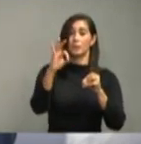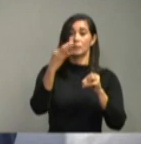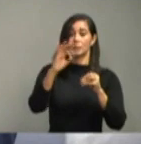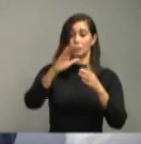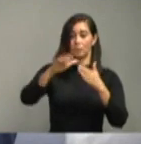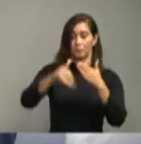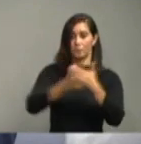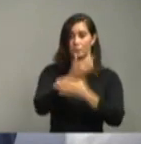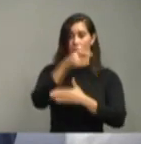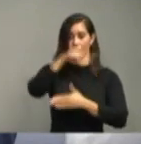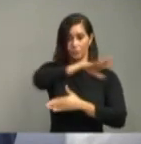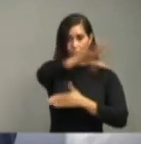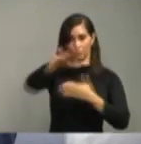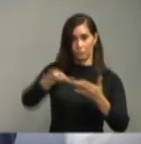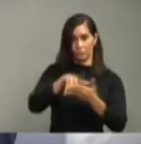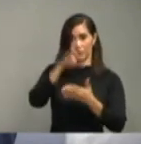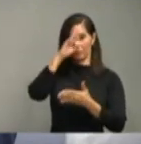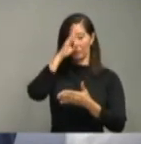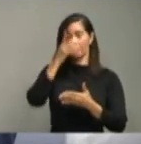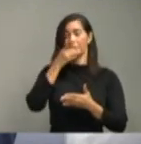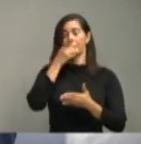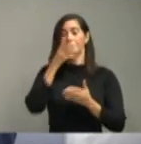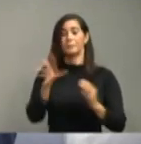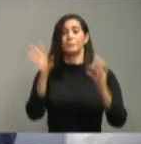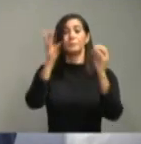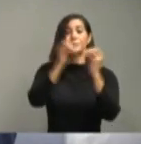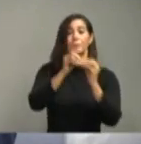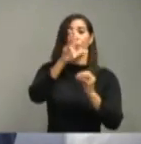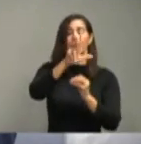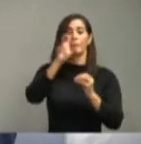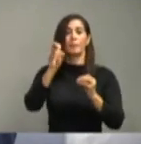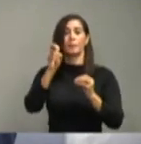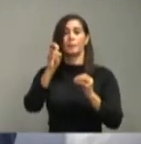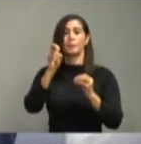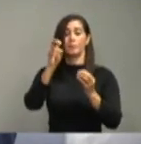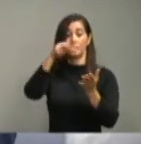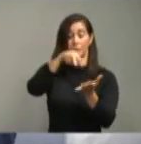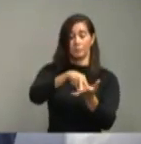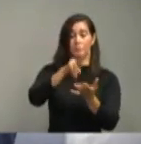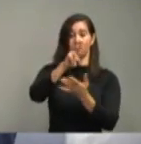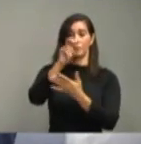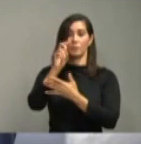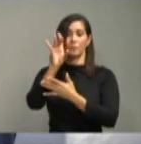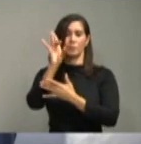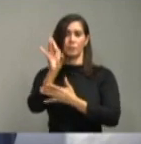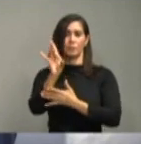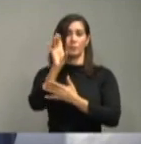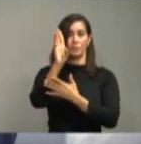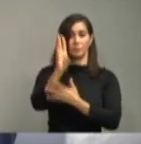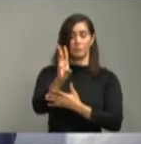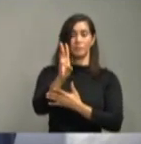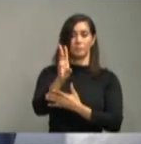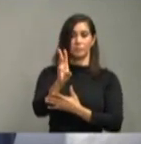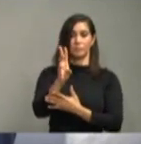nuevos en todo el país, con un acumulado de 3,286 casos.